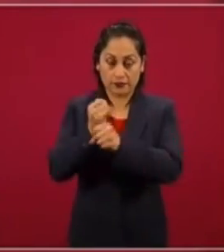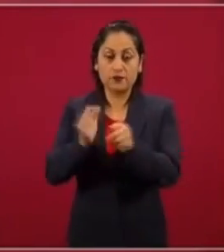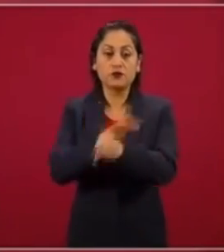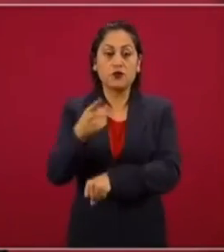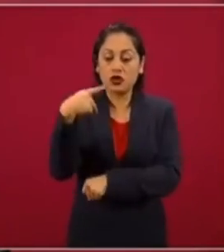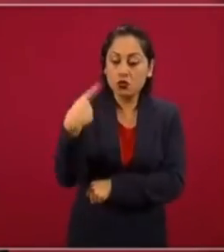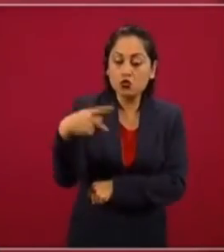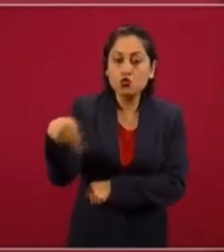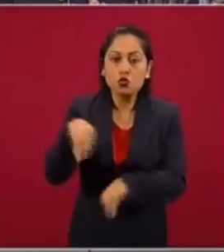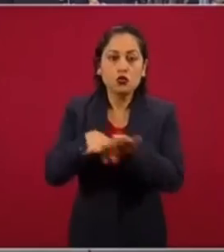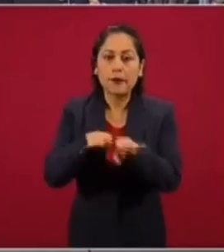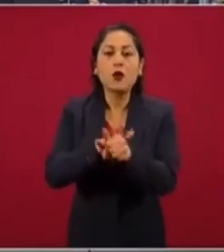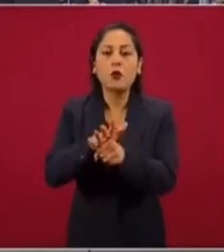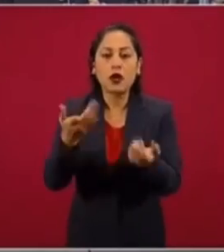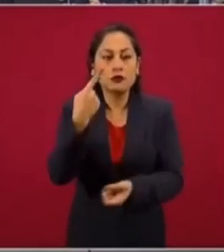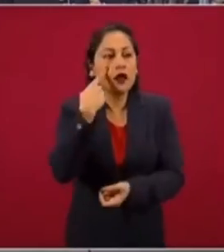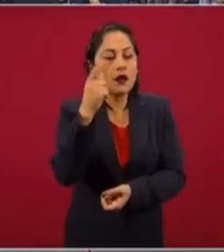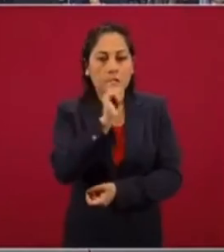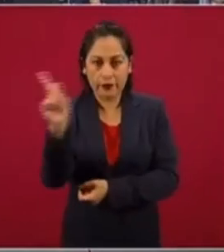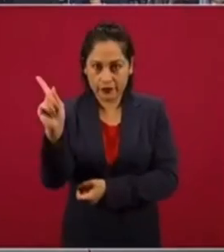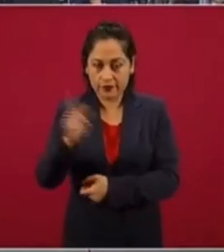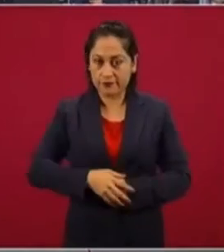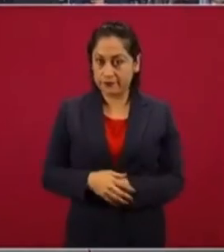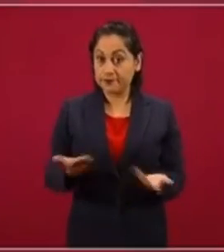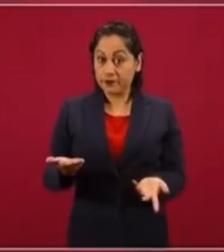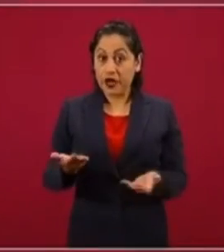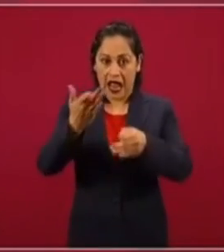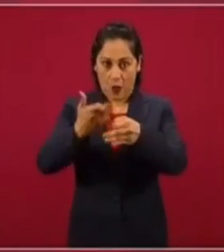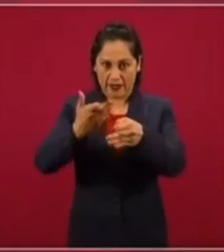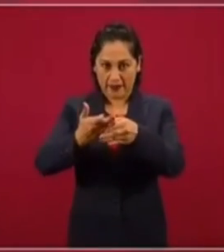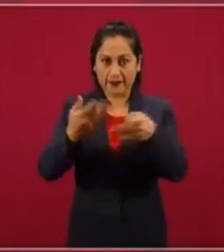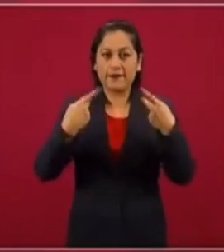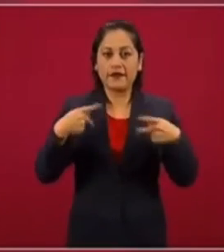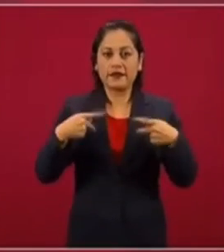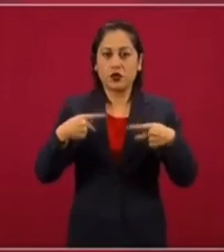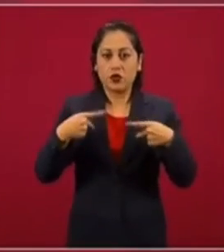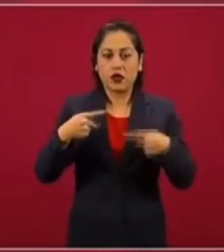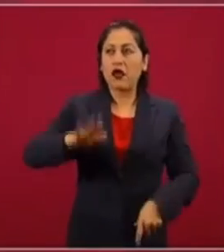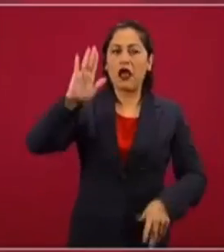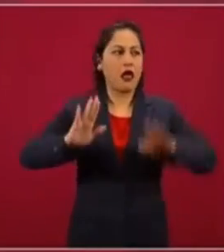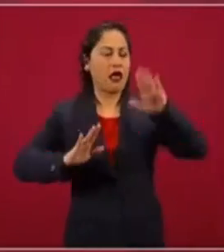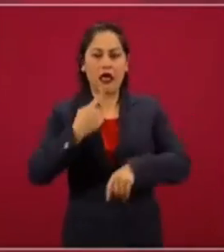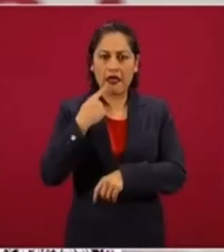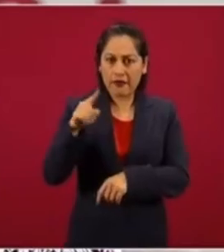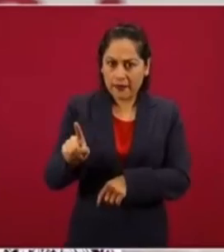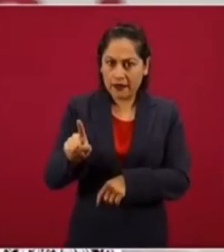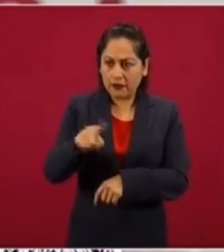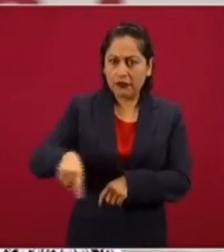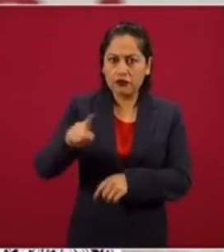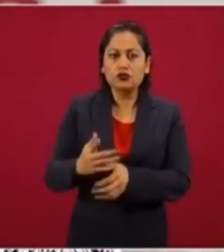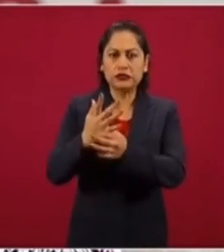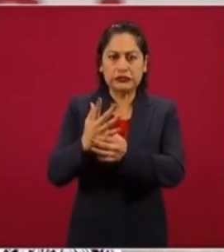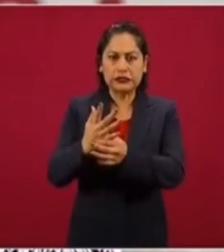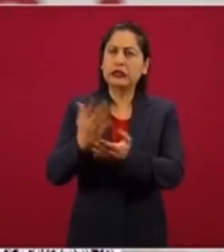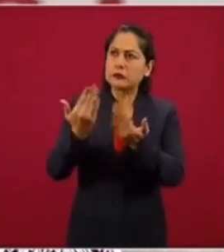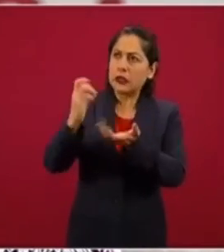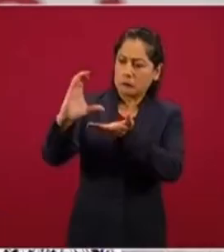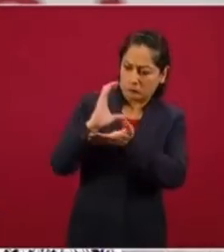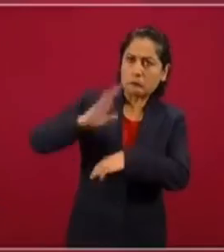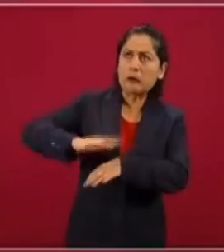y mirones profesionales. Los que están ahora demandando que se les entreguen más recursos,